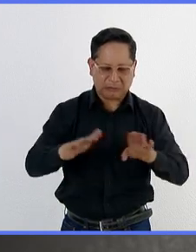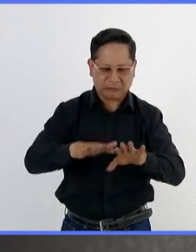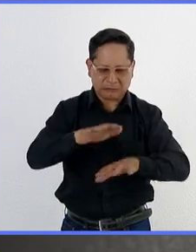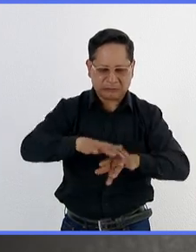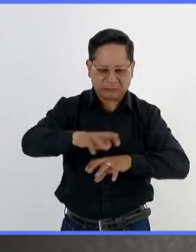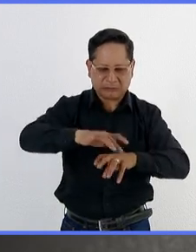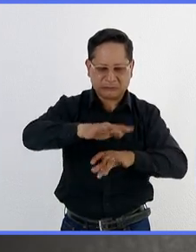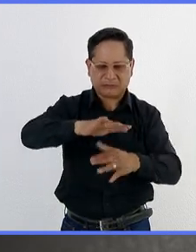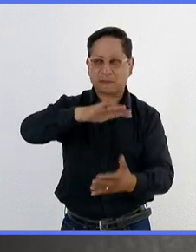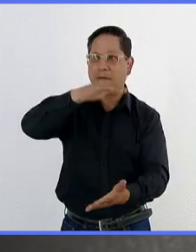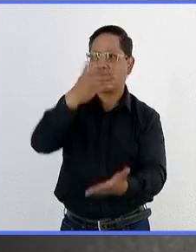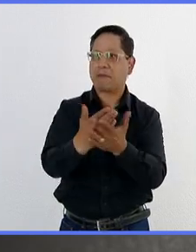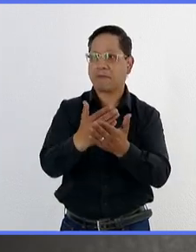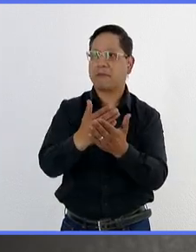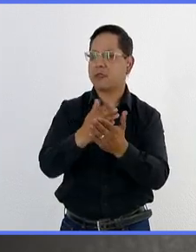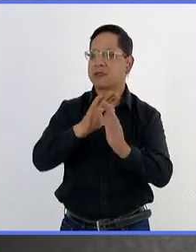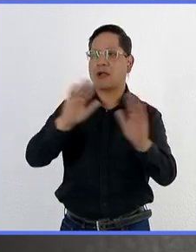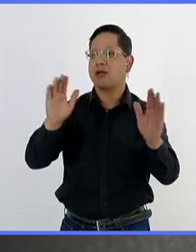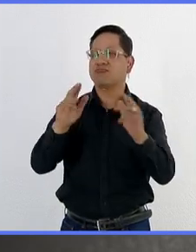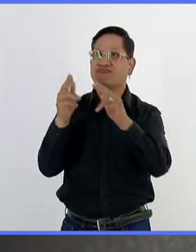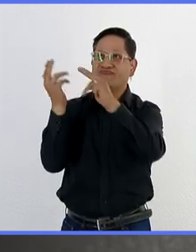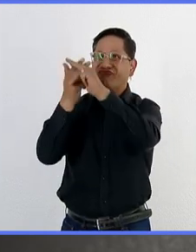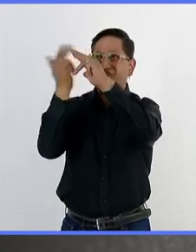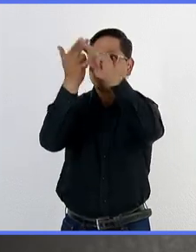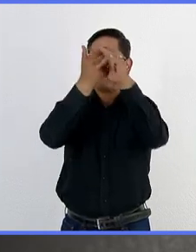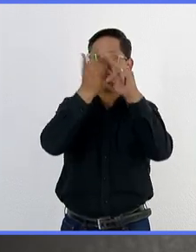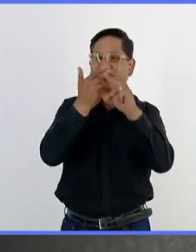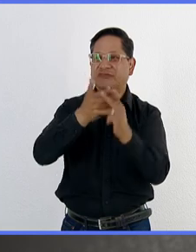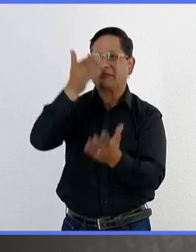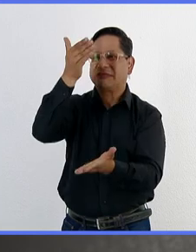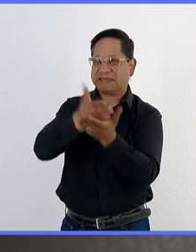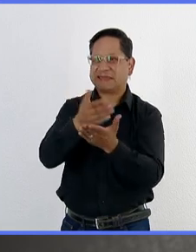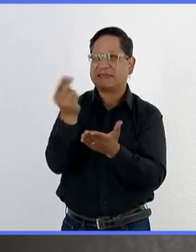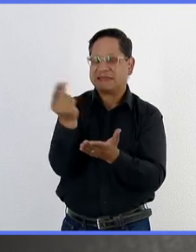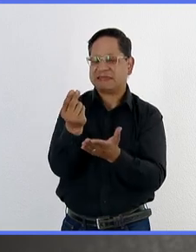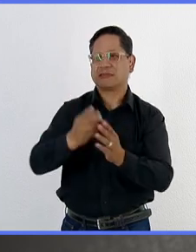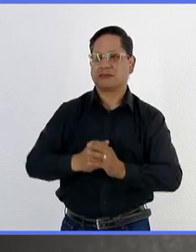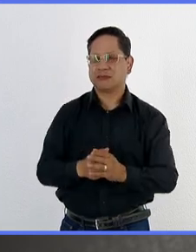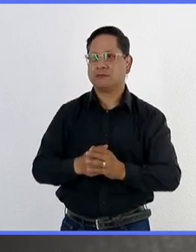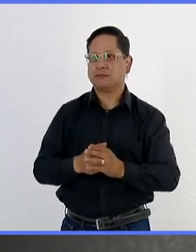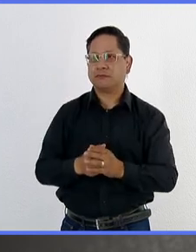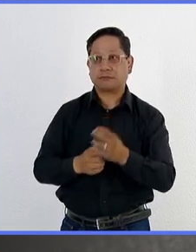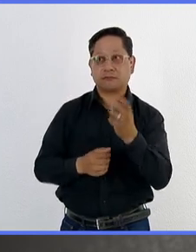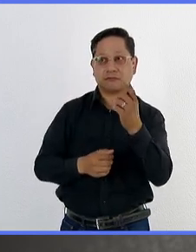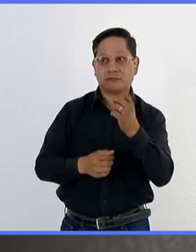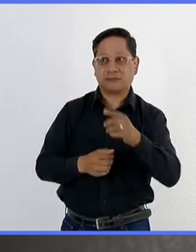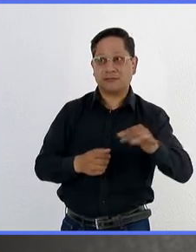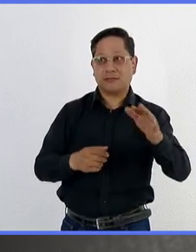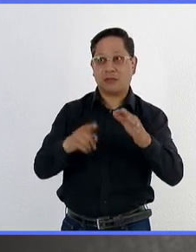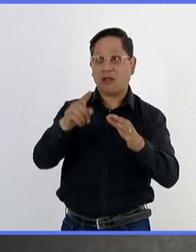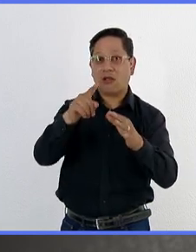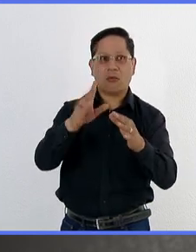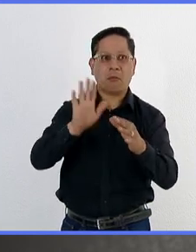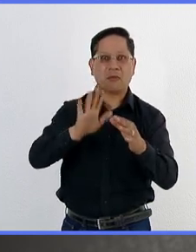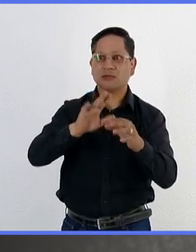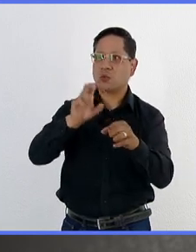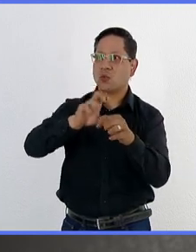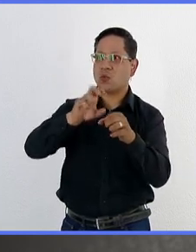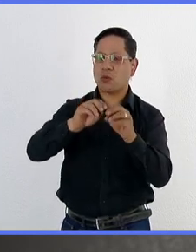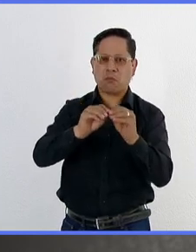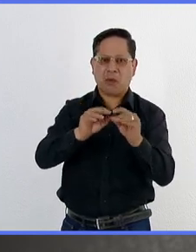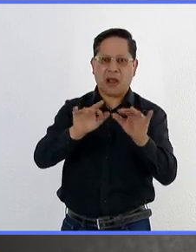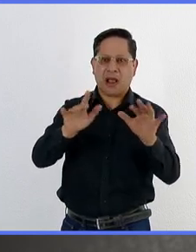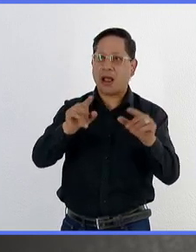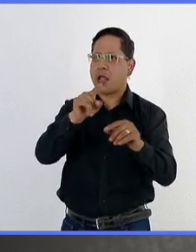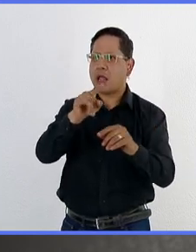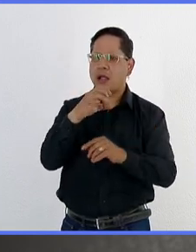dando la oportunidad de que esa plaga se siga reproduciendo. Y si consideramos la alta capacidad reproductiva, se adapta